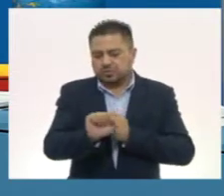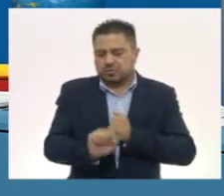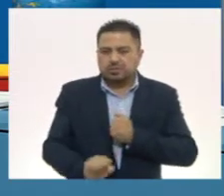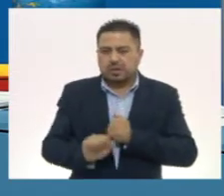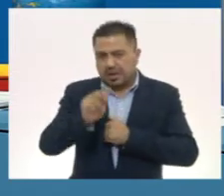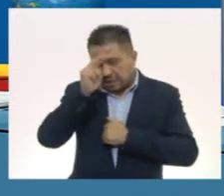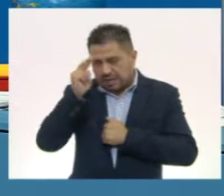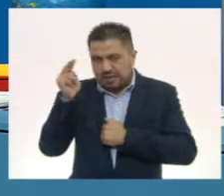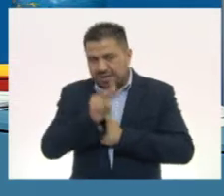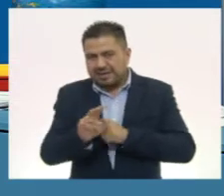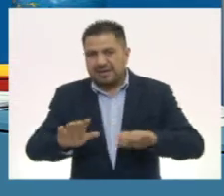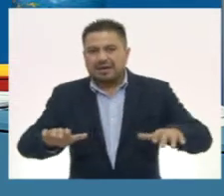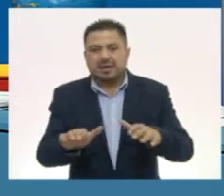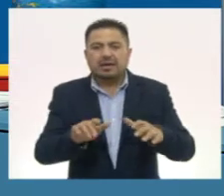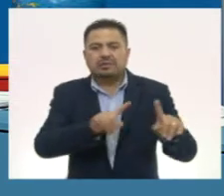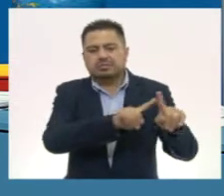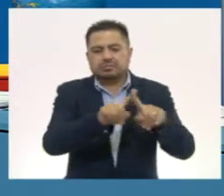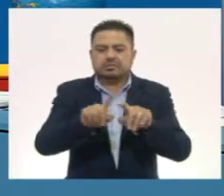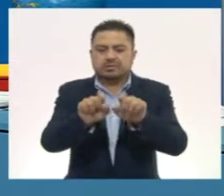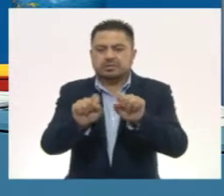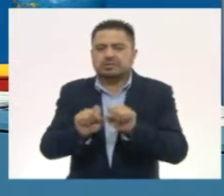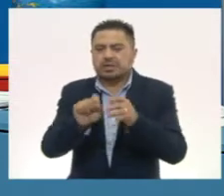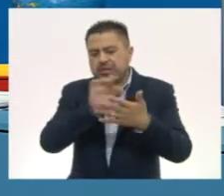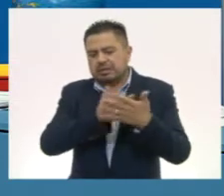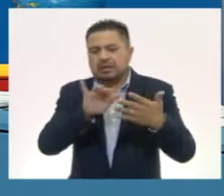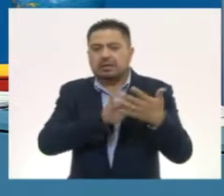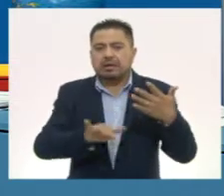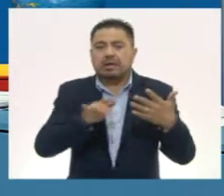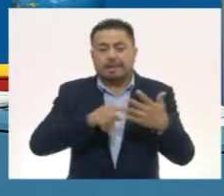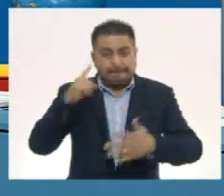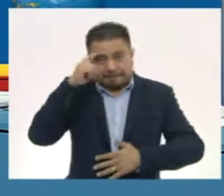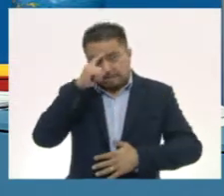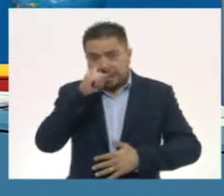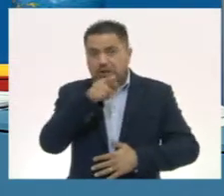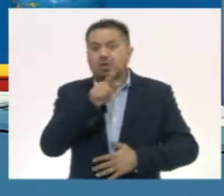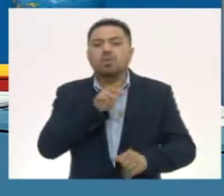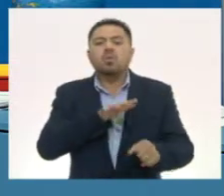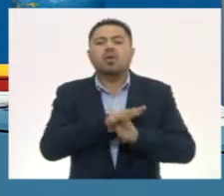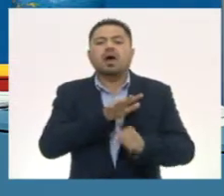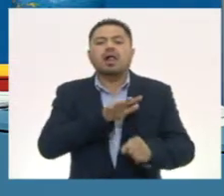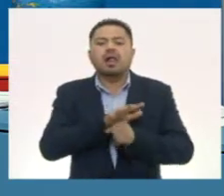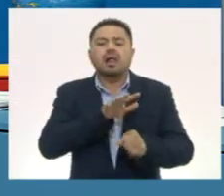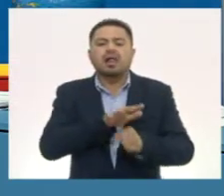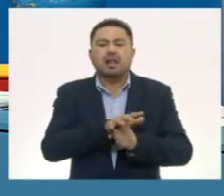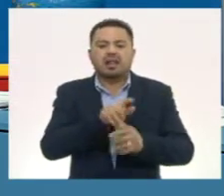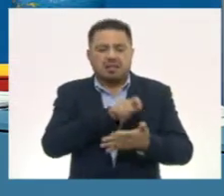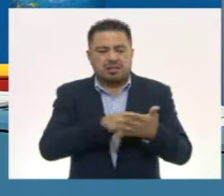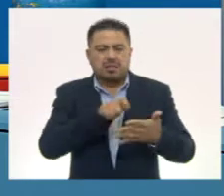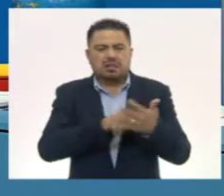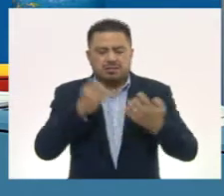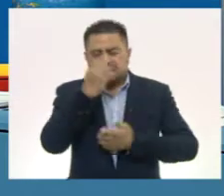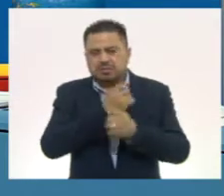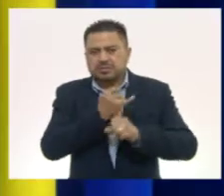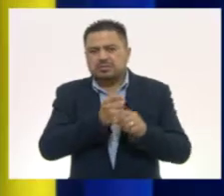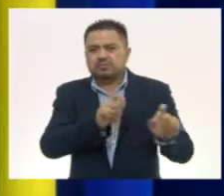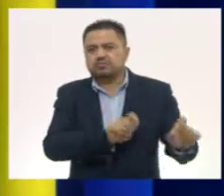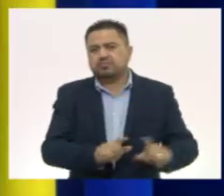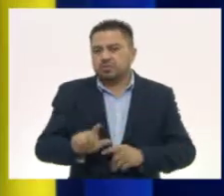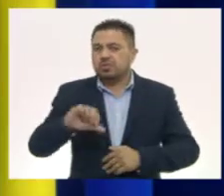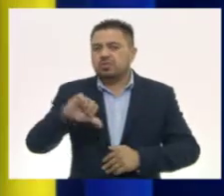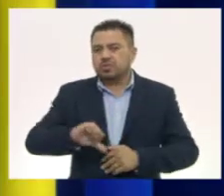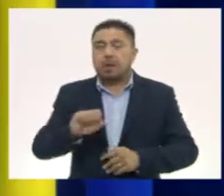aquí se desarrollaron diversos sistemas de escritura complejos, los cuyos, cuyos características vamos a revisar en esta sesión.